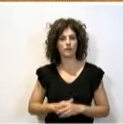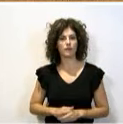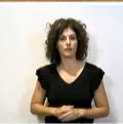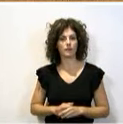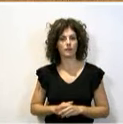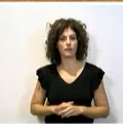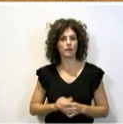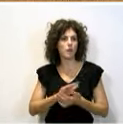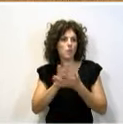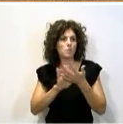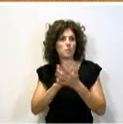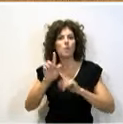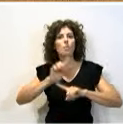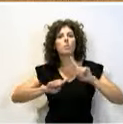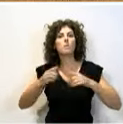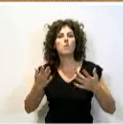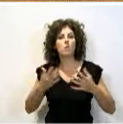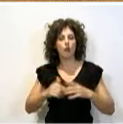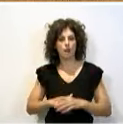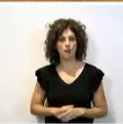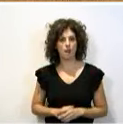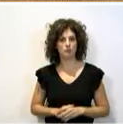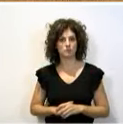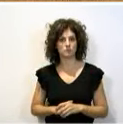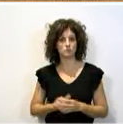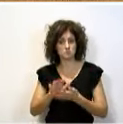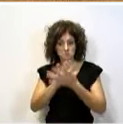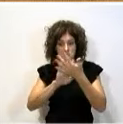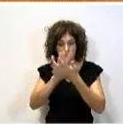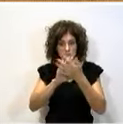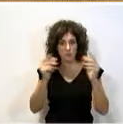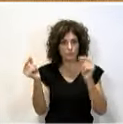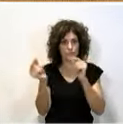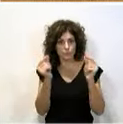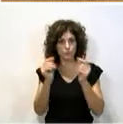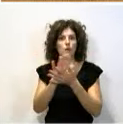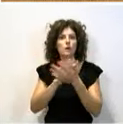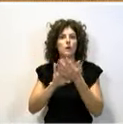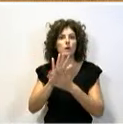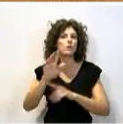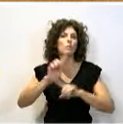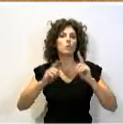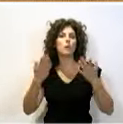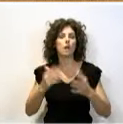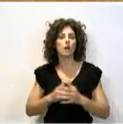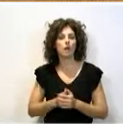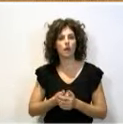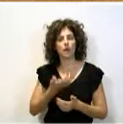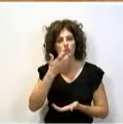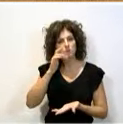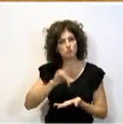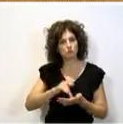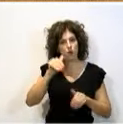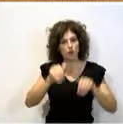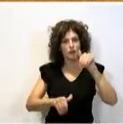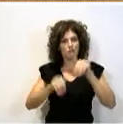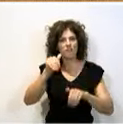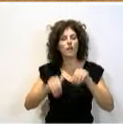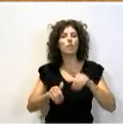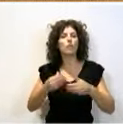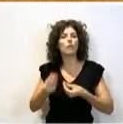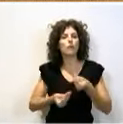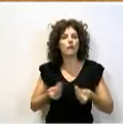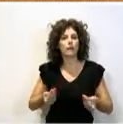porque hablen? ¿Qué pasa porque hablen? ¿Y si se hace un referéndum? ¿Y si